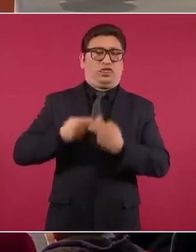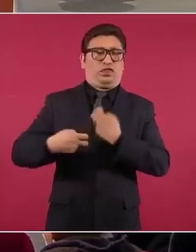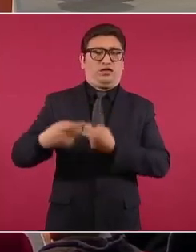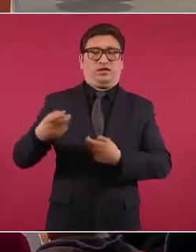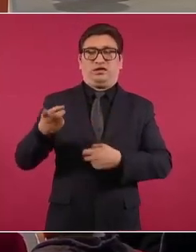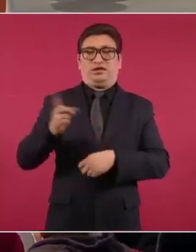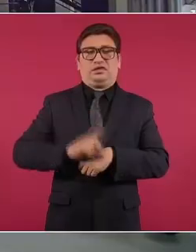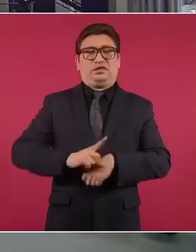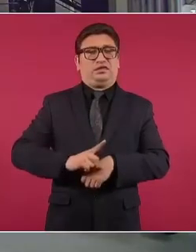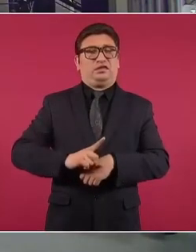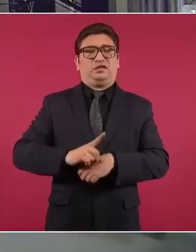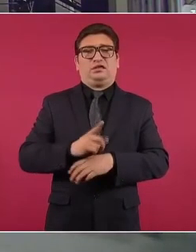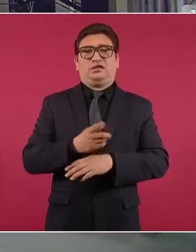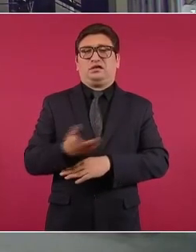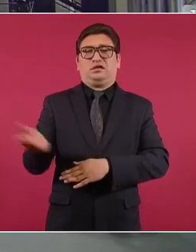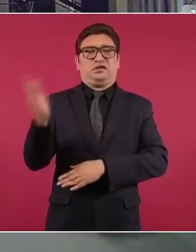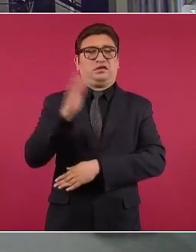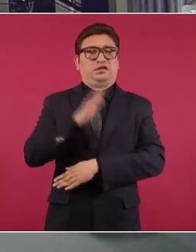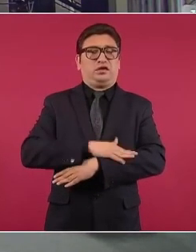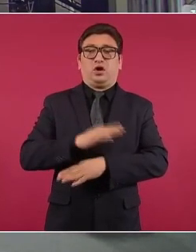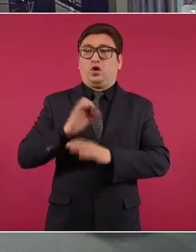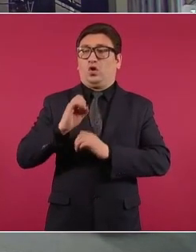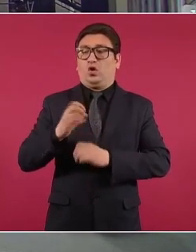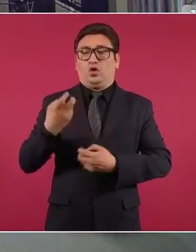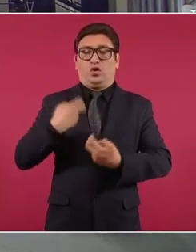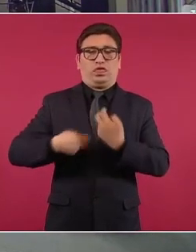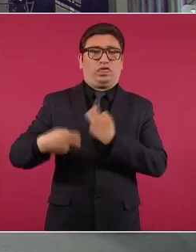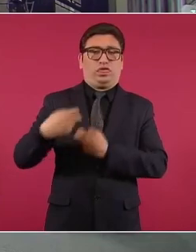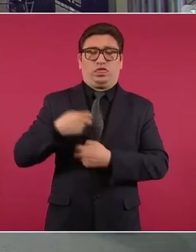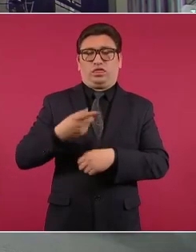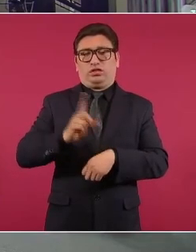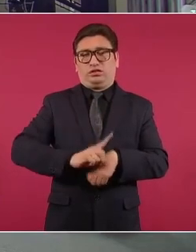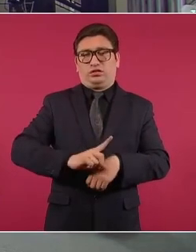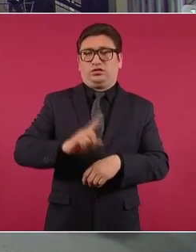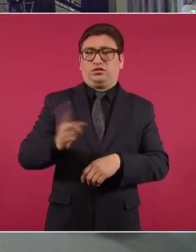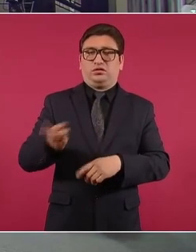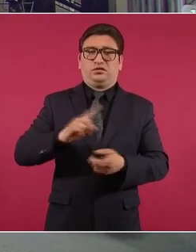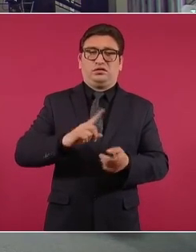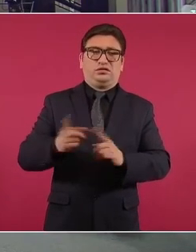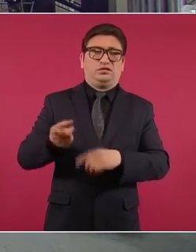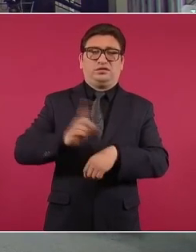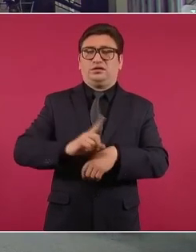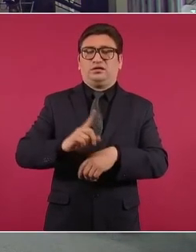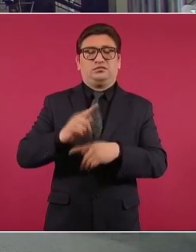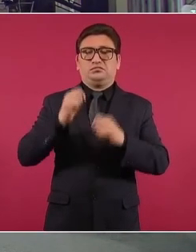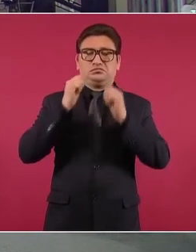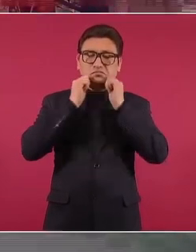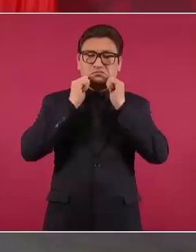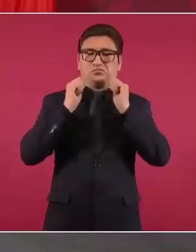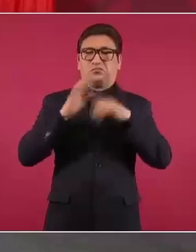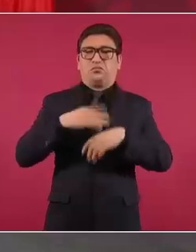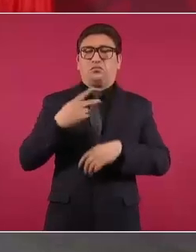noche, un día así y el otro también. Y no porque la gente está